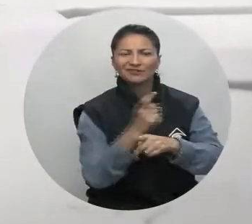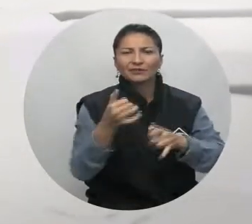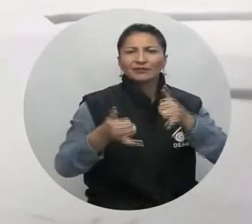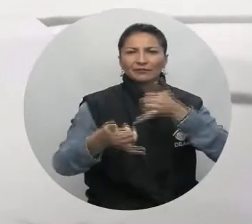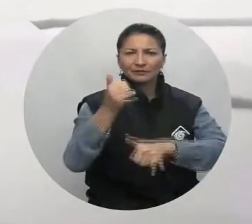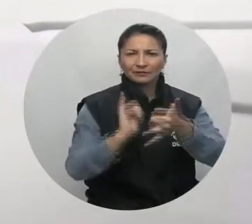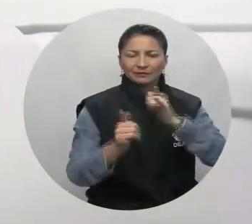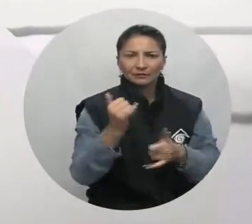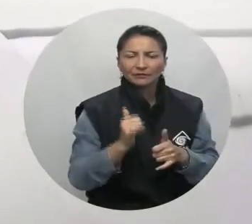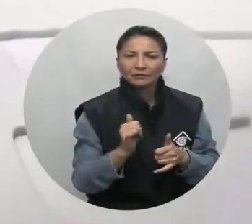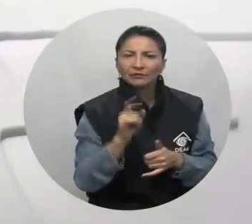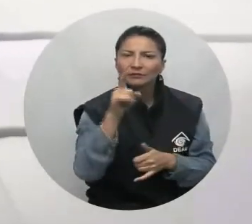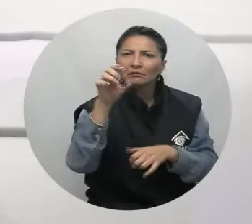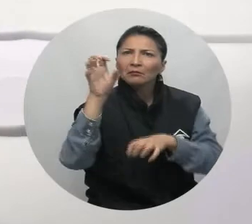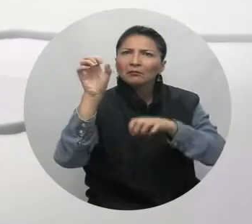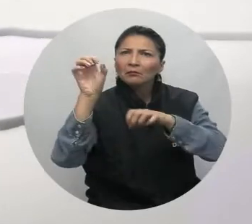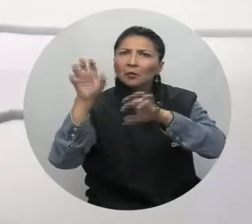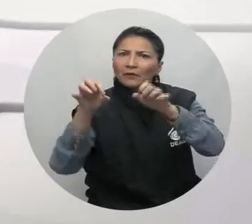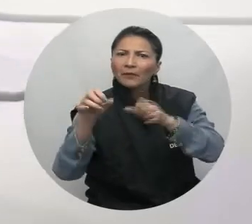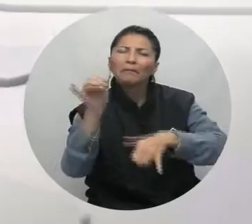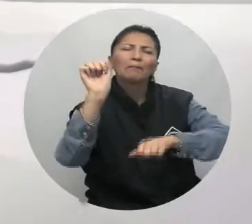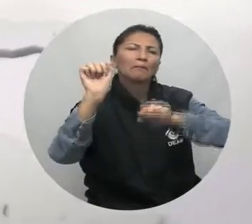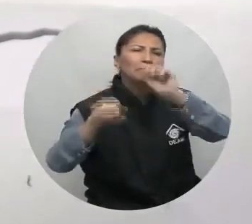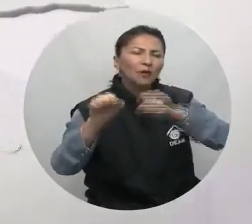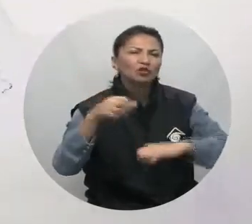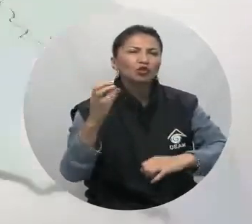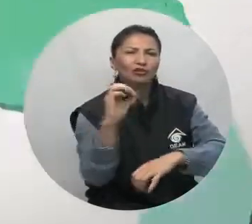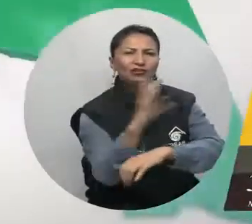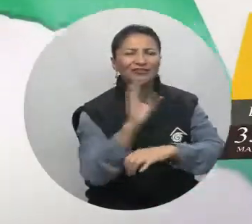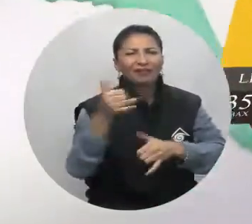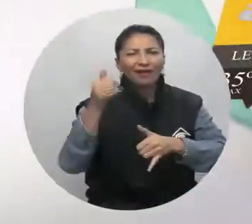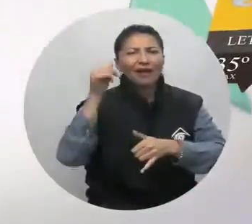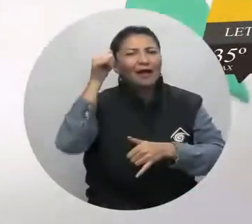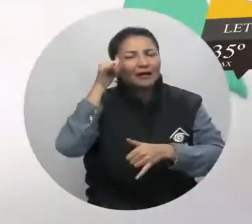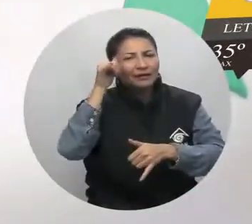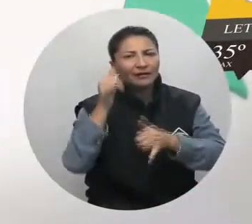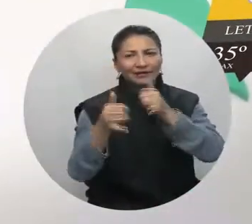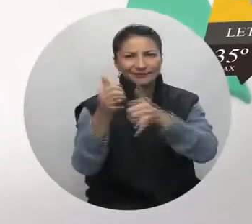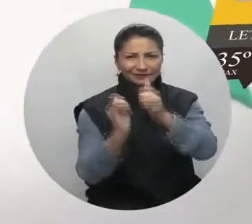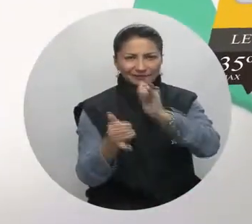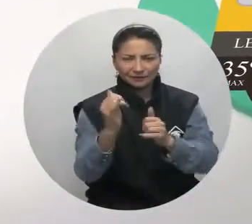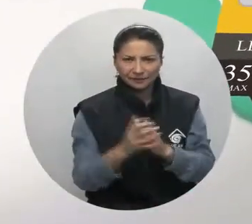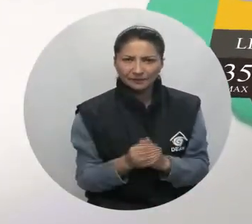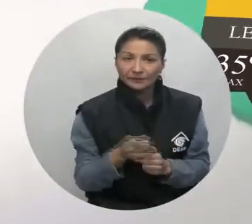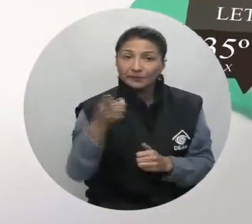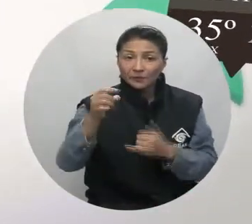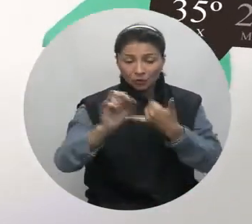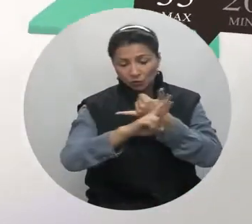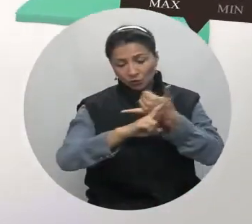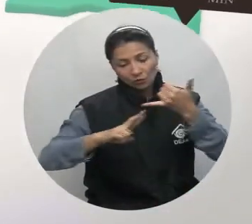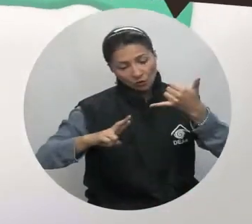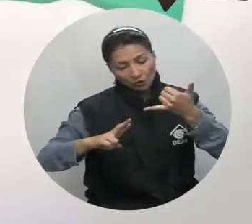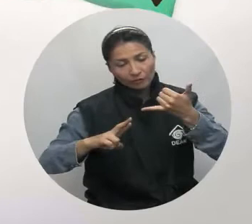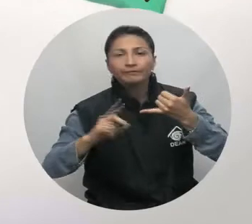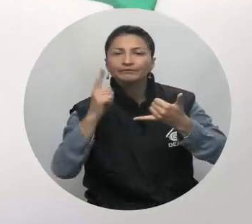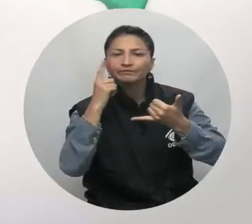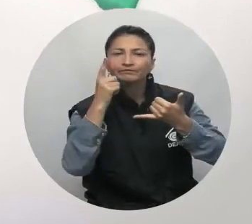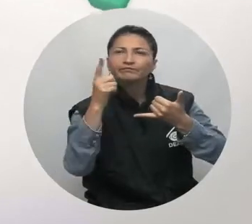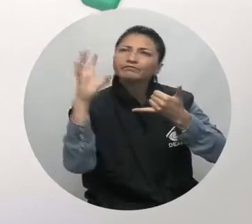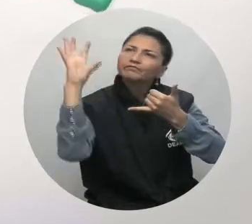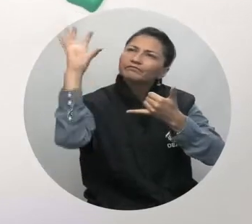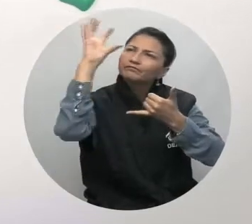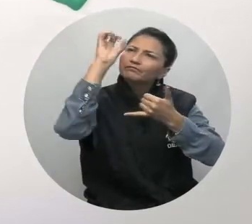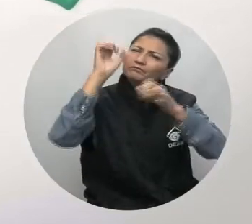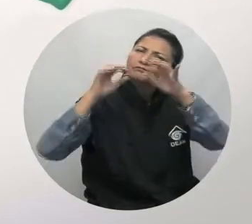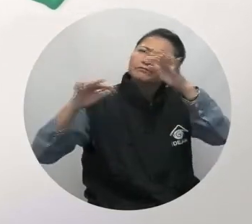Bichade y del Casanare, con probabilidad de lloviznas en zonas del occidente del Arauque y Casanare. Hacia el sur del territorio nacional, tenemos